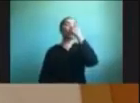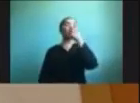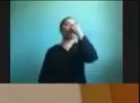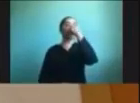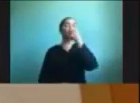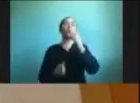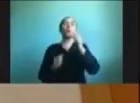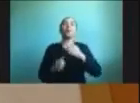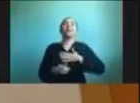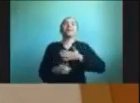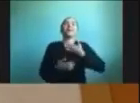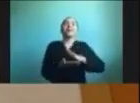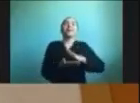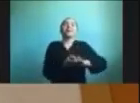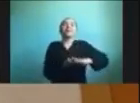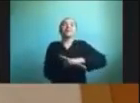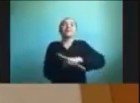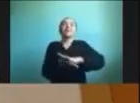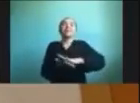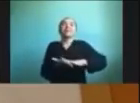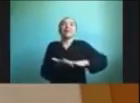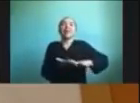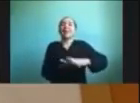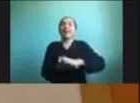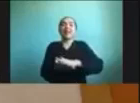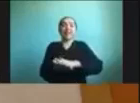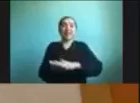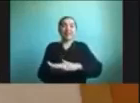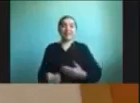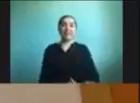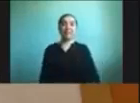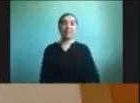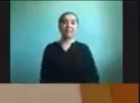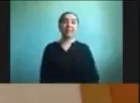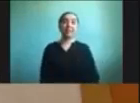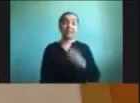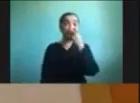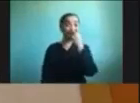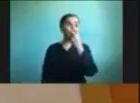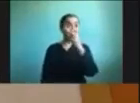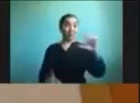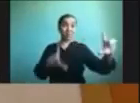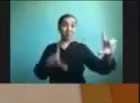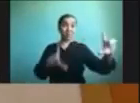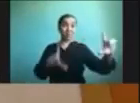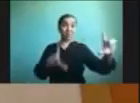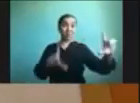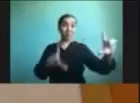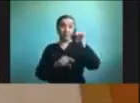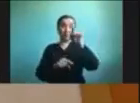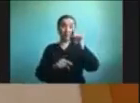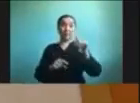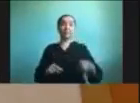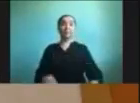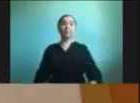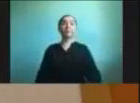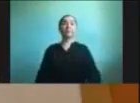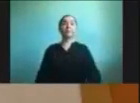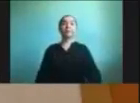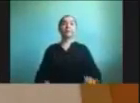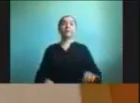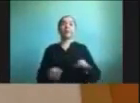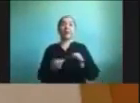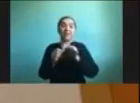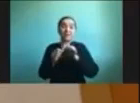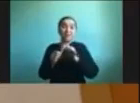sus dibujos en tiempo real. Como se ve en la imagen, en la imagen se puede apreciar esta pizarra con velcro y